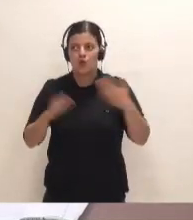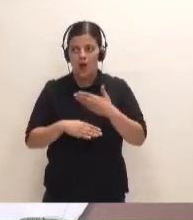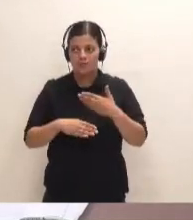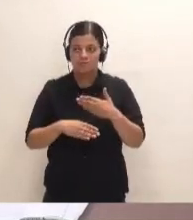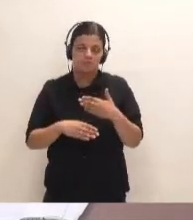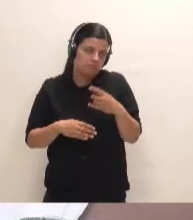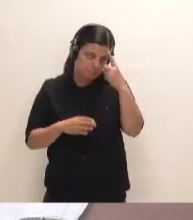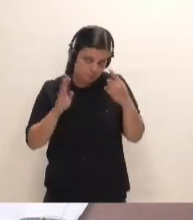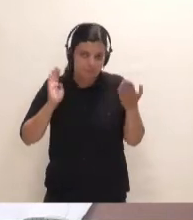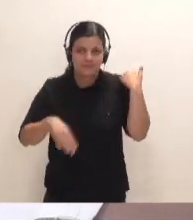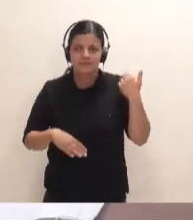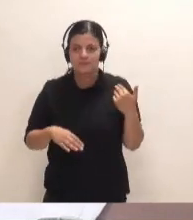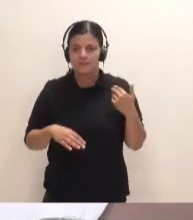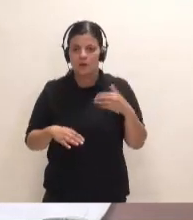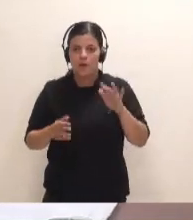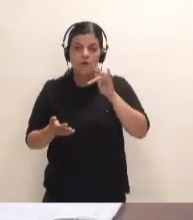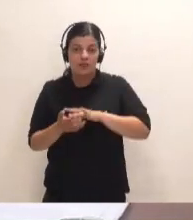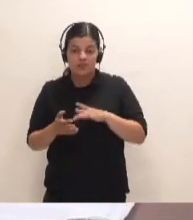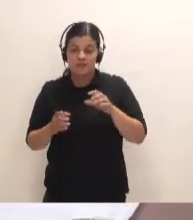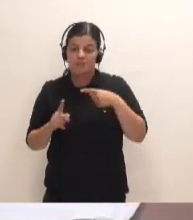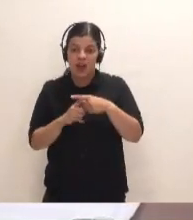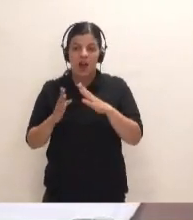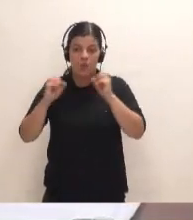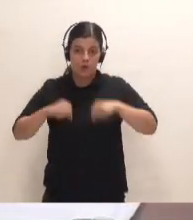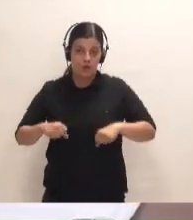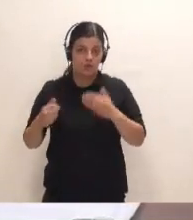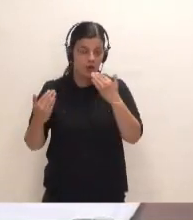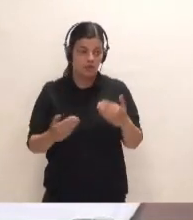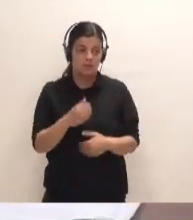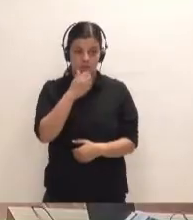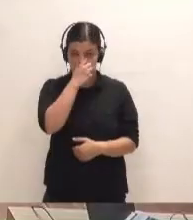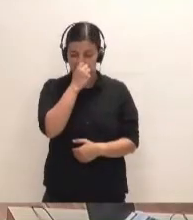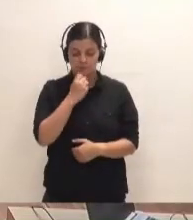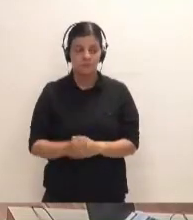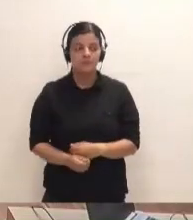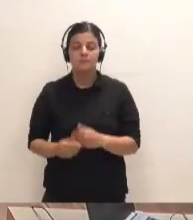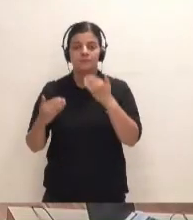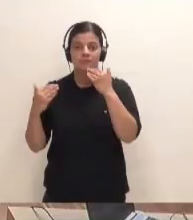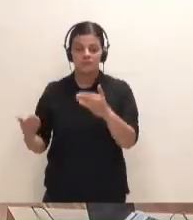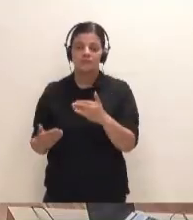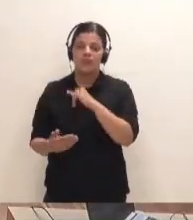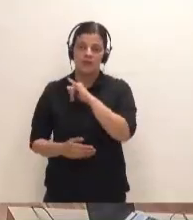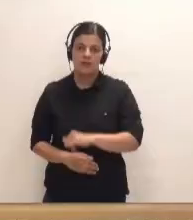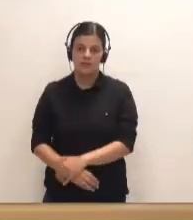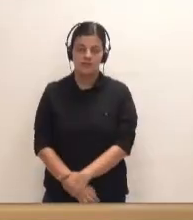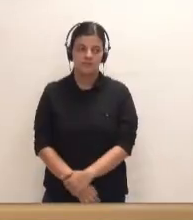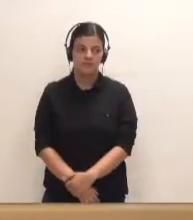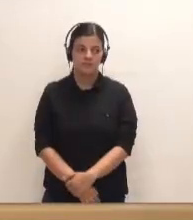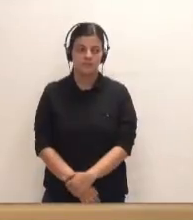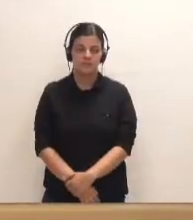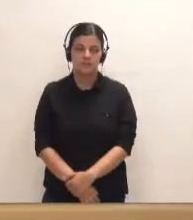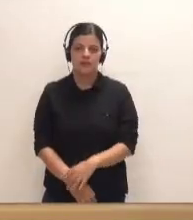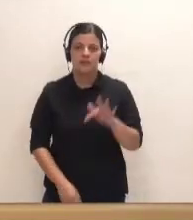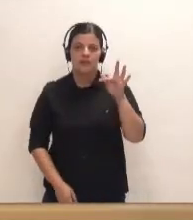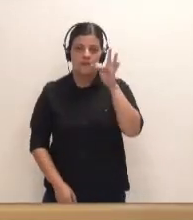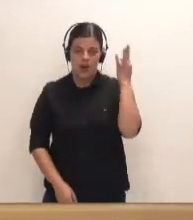lo menos en fecha cierta y con acuerdo de todos los grupos políticos. Muchísimas gracias. Muchas gracias, señora Saida. Y Mariana